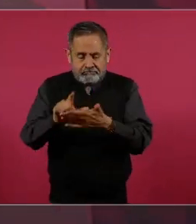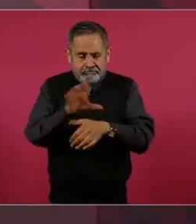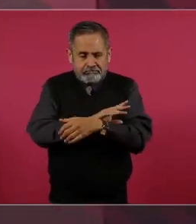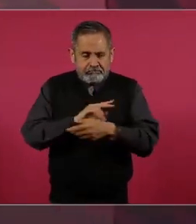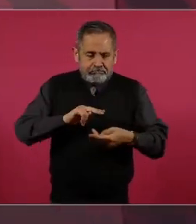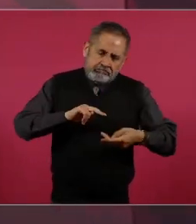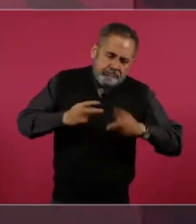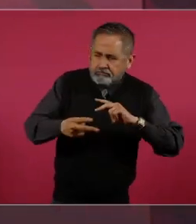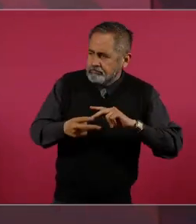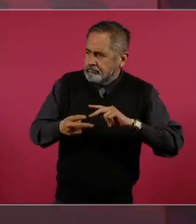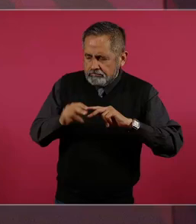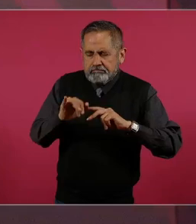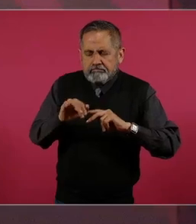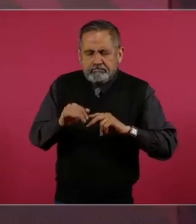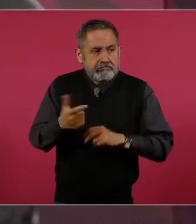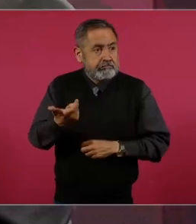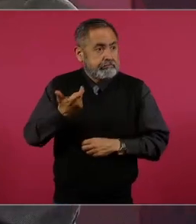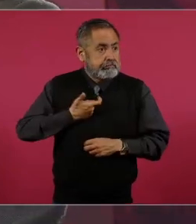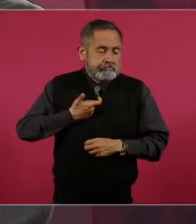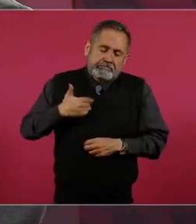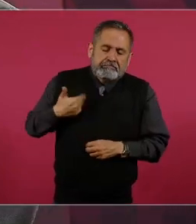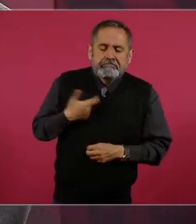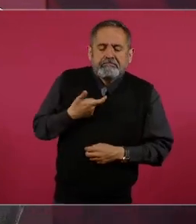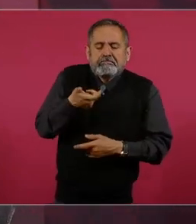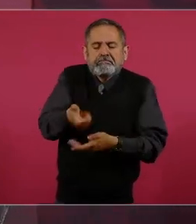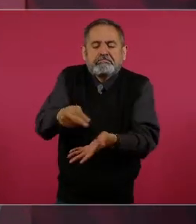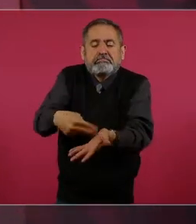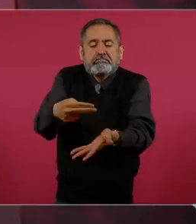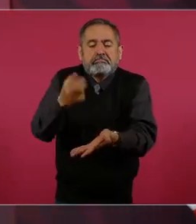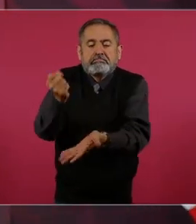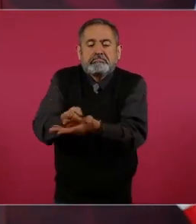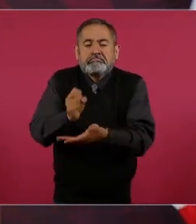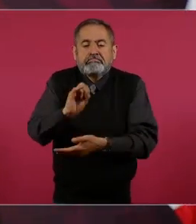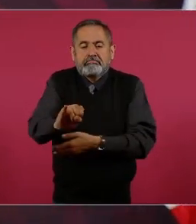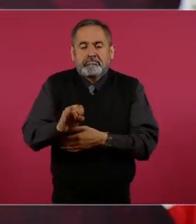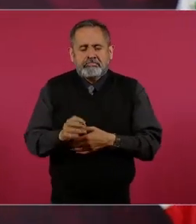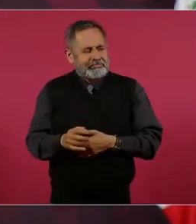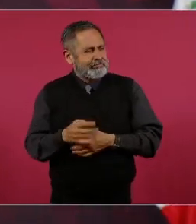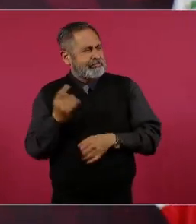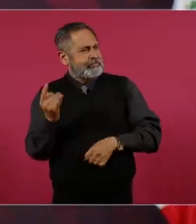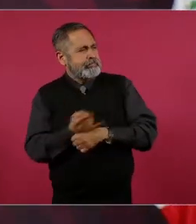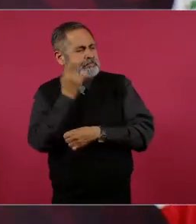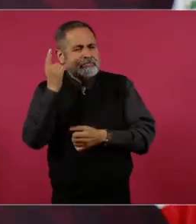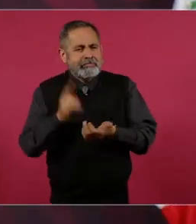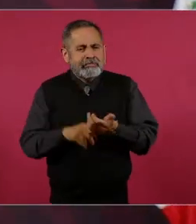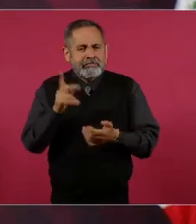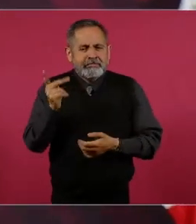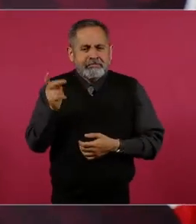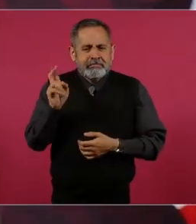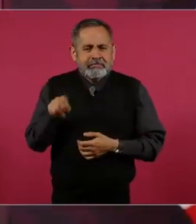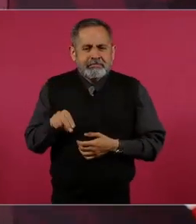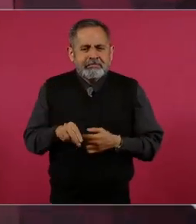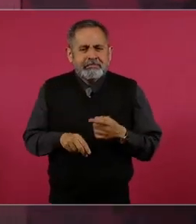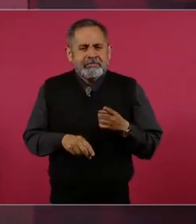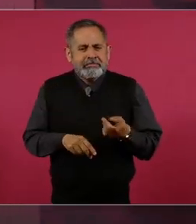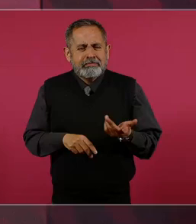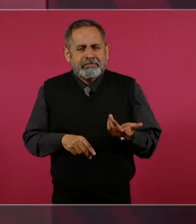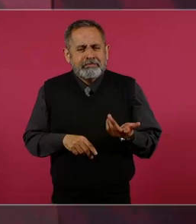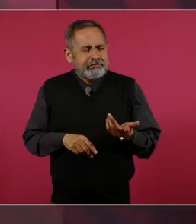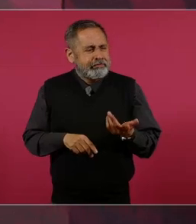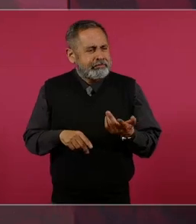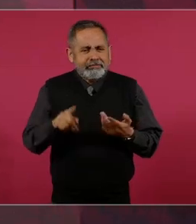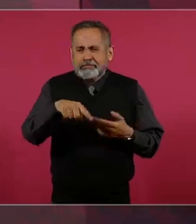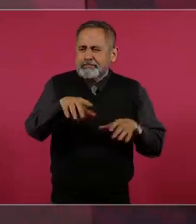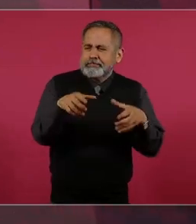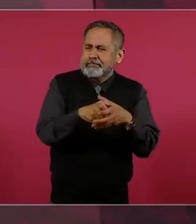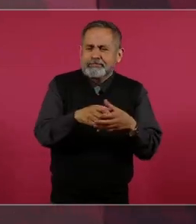se les otorga eso, que era para celebrarlo,